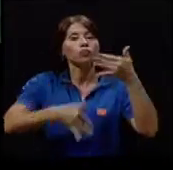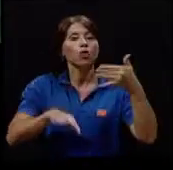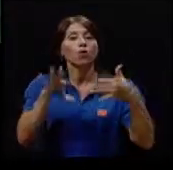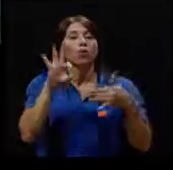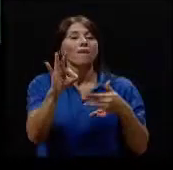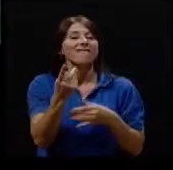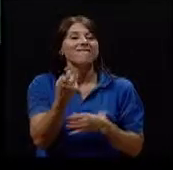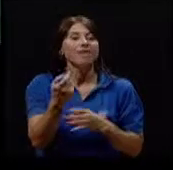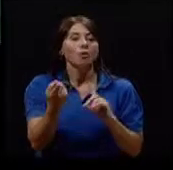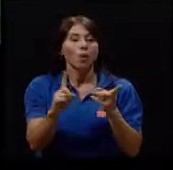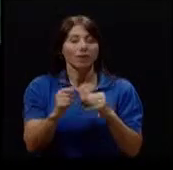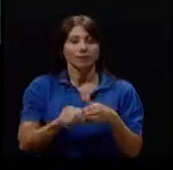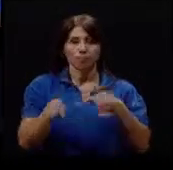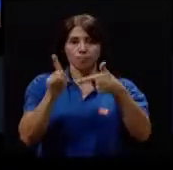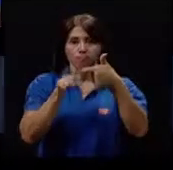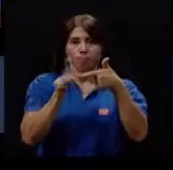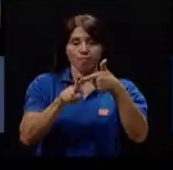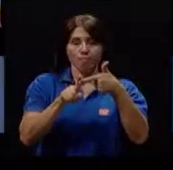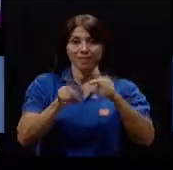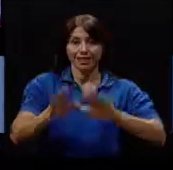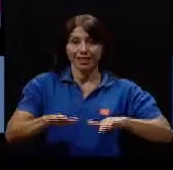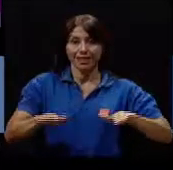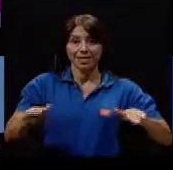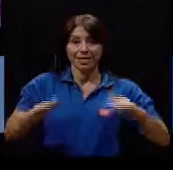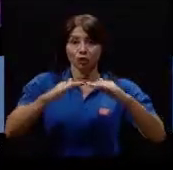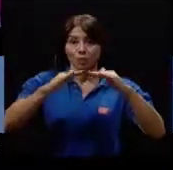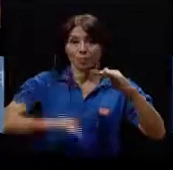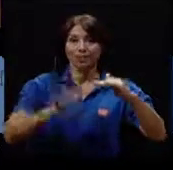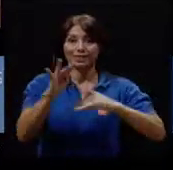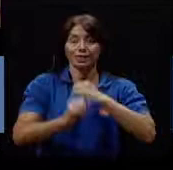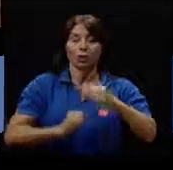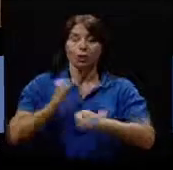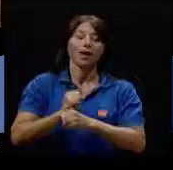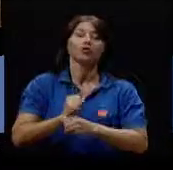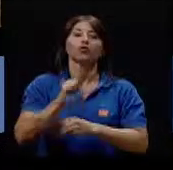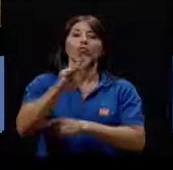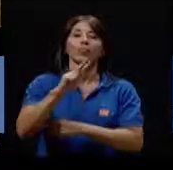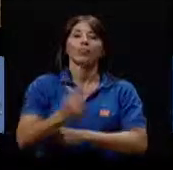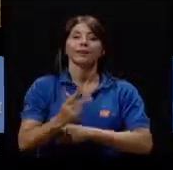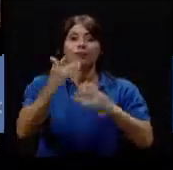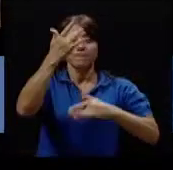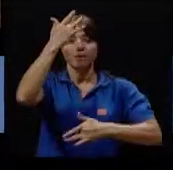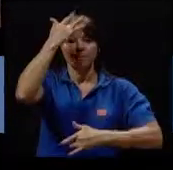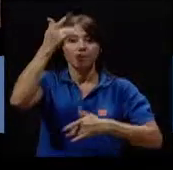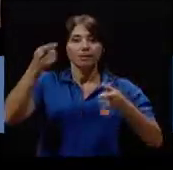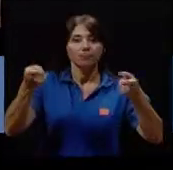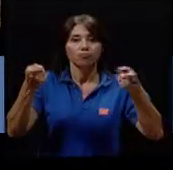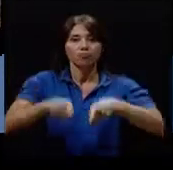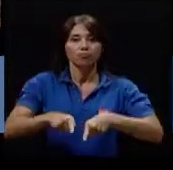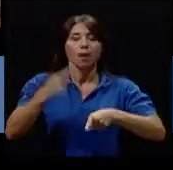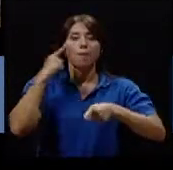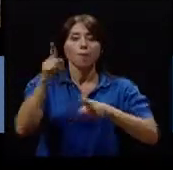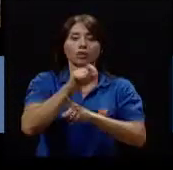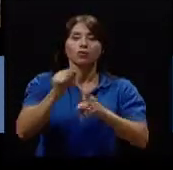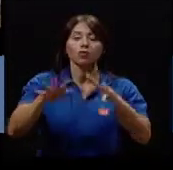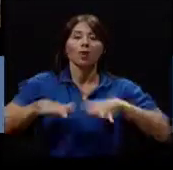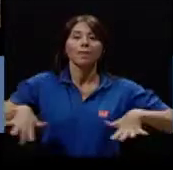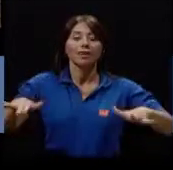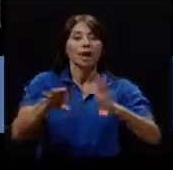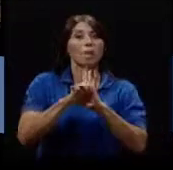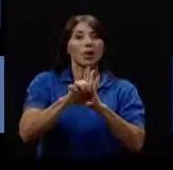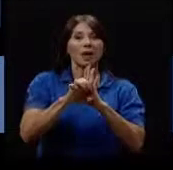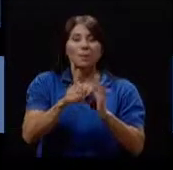dato 2 en los niños menores de 5 años un tercio de las enfermedades son causadas por factores ambientales como la